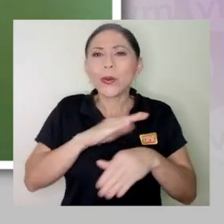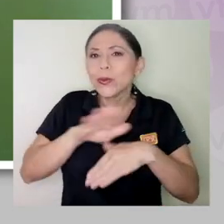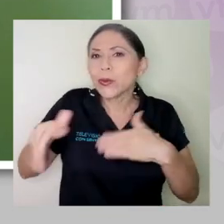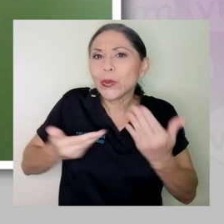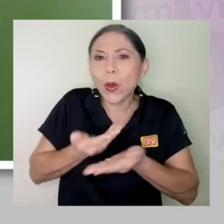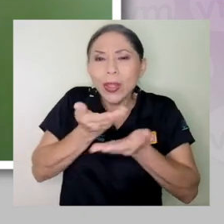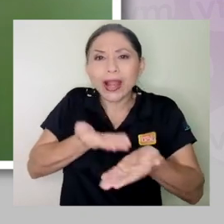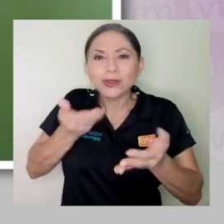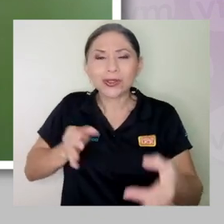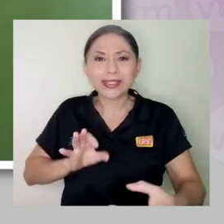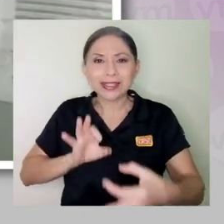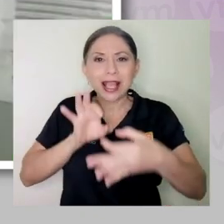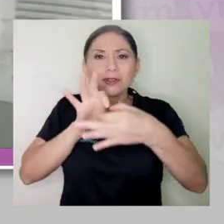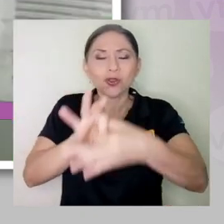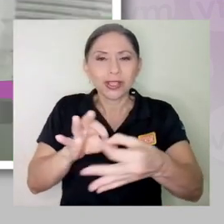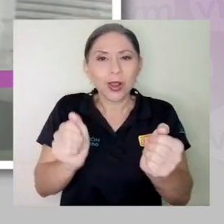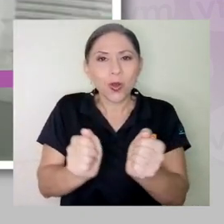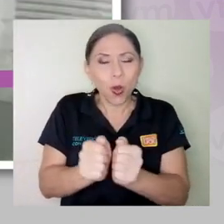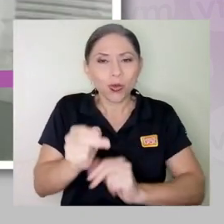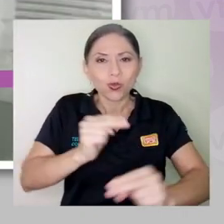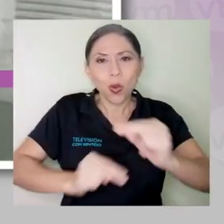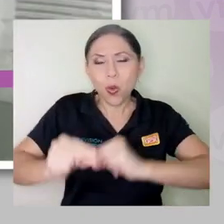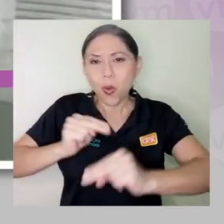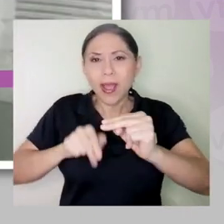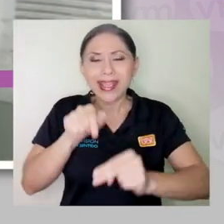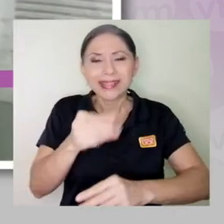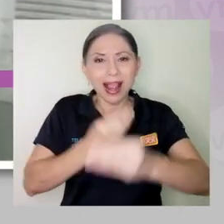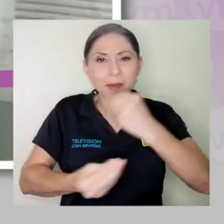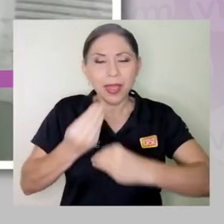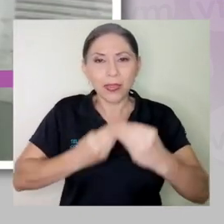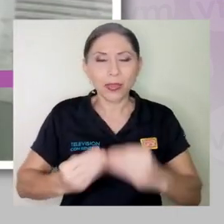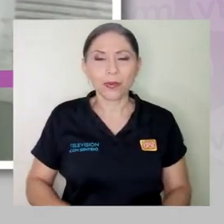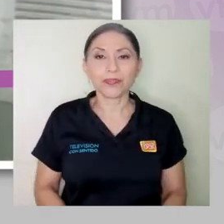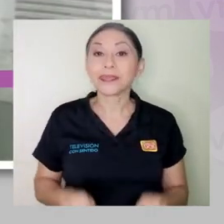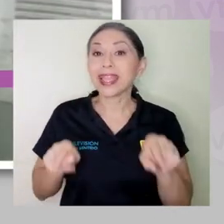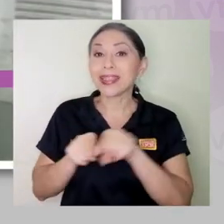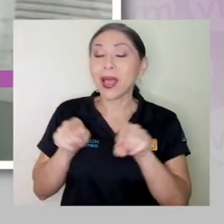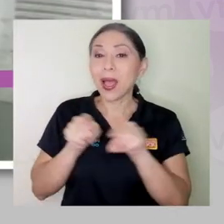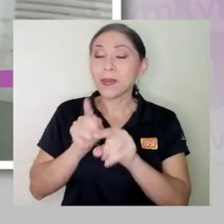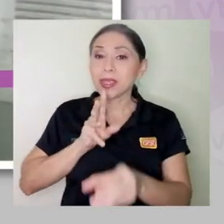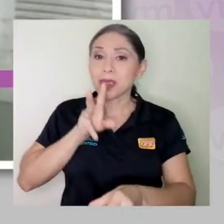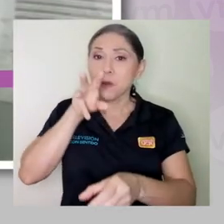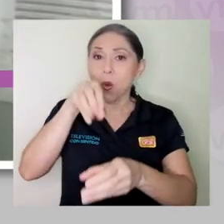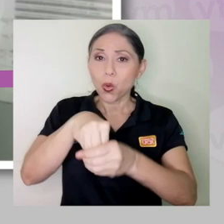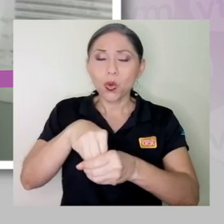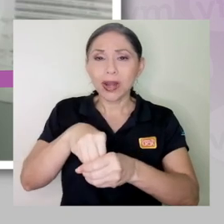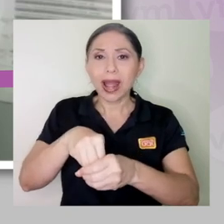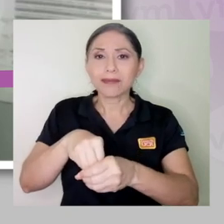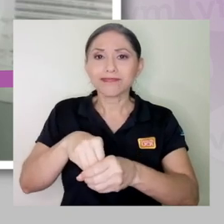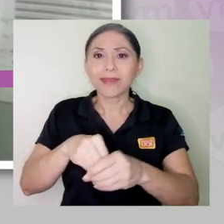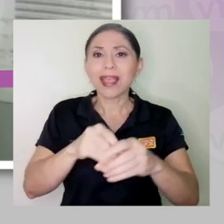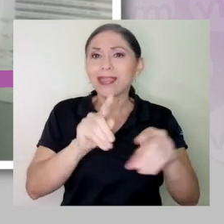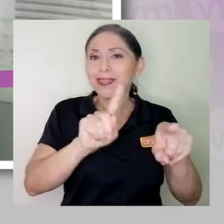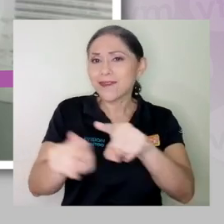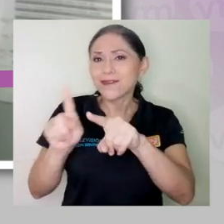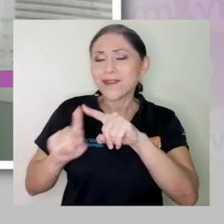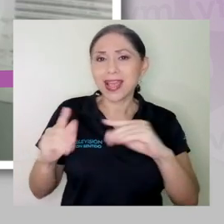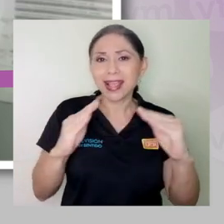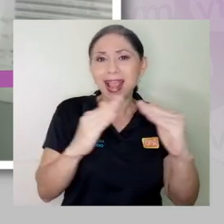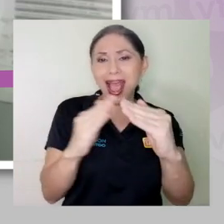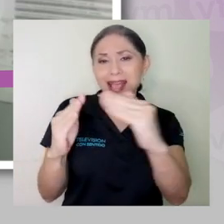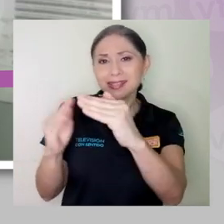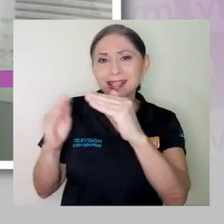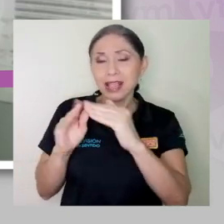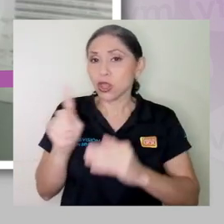a la comercialización de ese alimento. Y involucra también en los hogares, ¿verdad? En casa, no solo como consumidores, sino